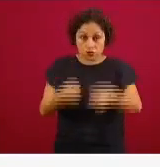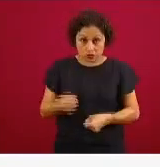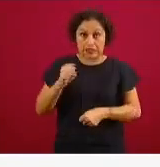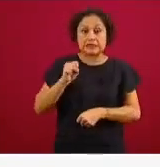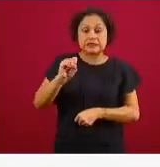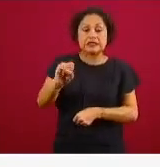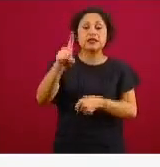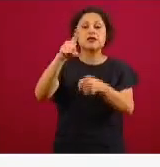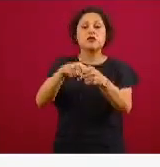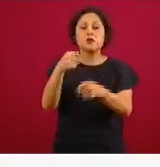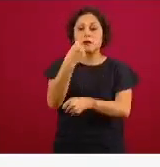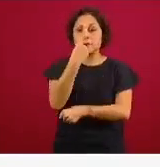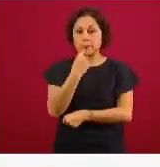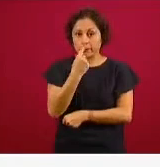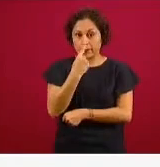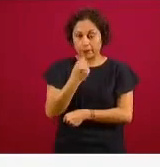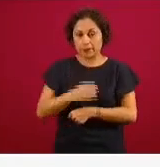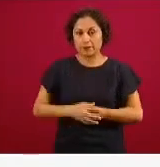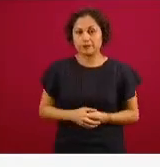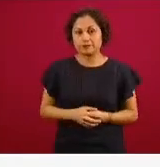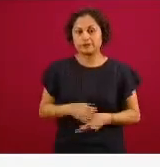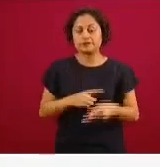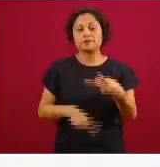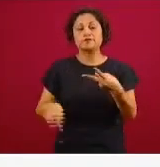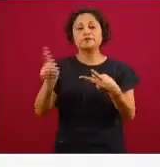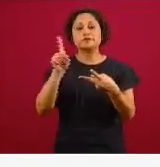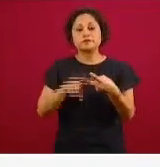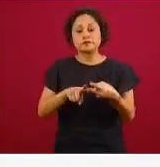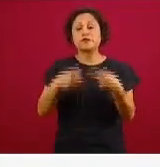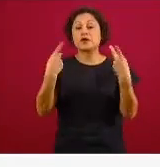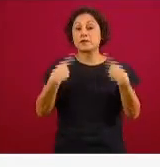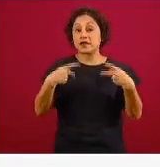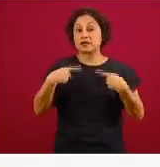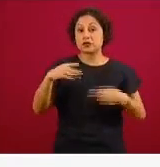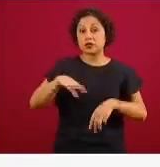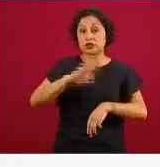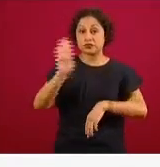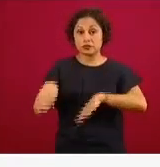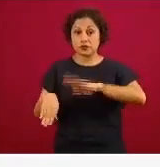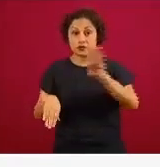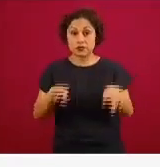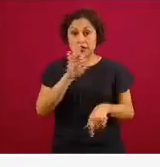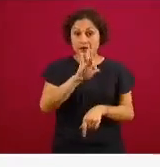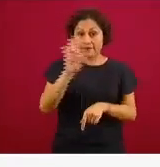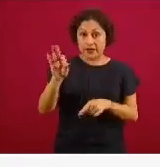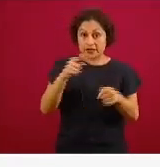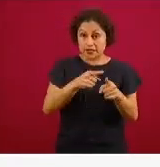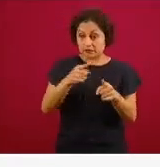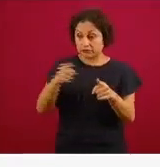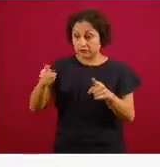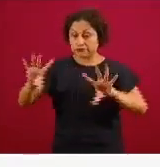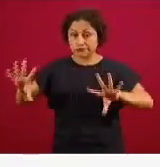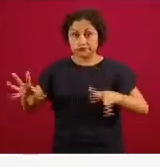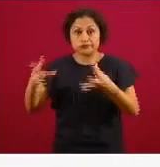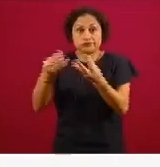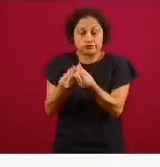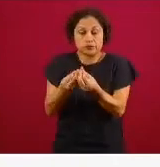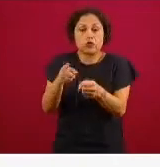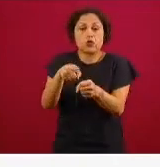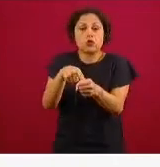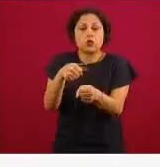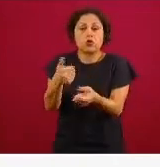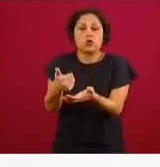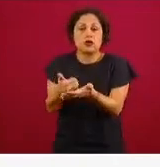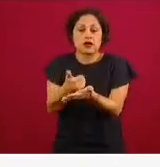rojo defunciones acumuladas de acuerdo a la fecha de defunción en color azul oscuro